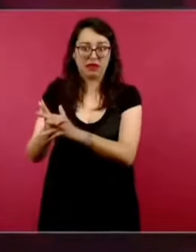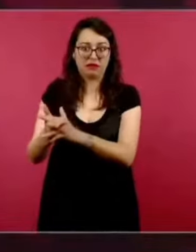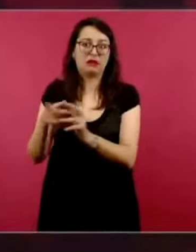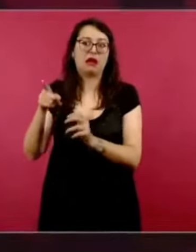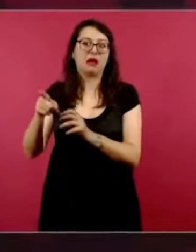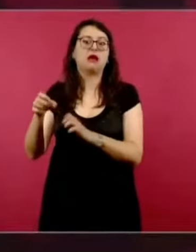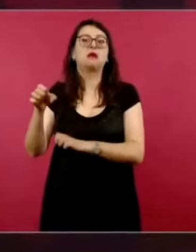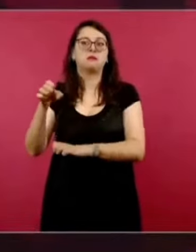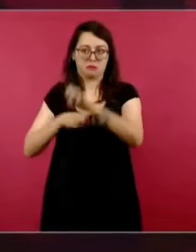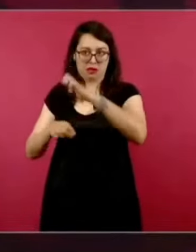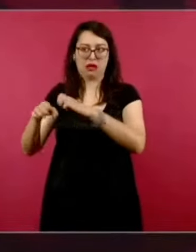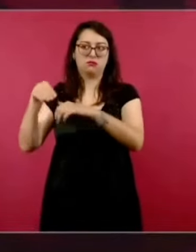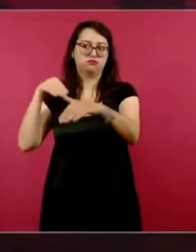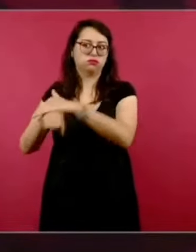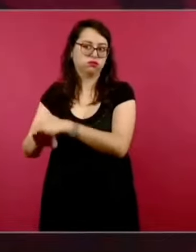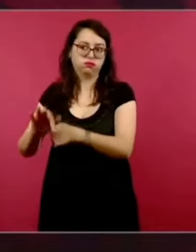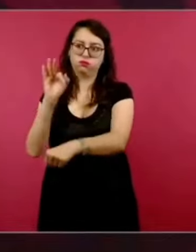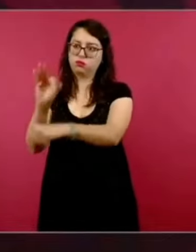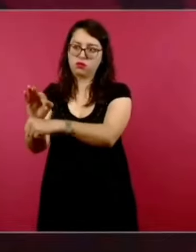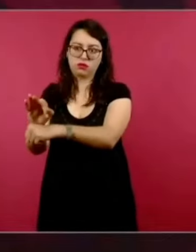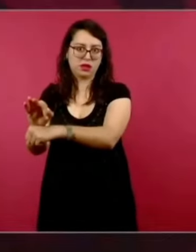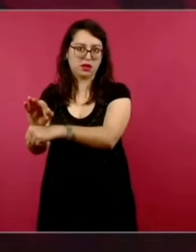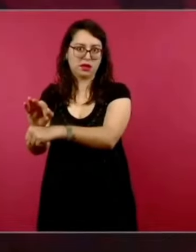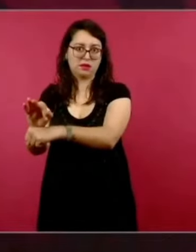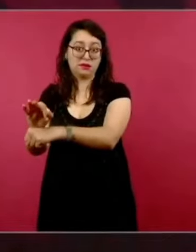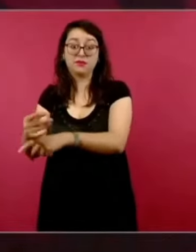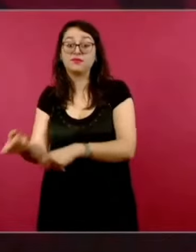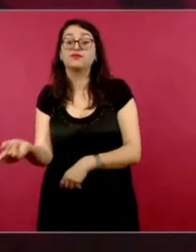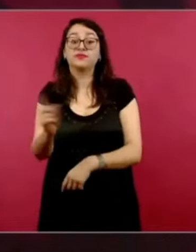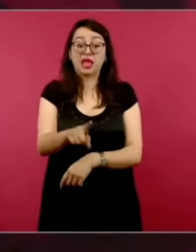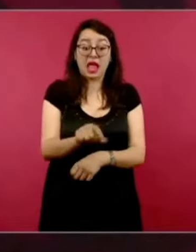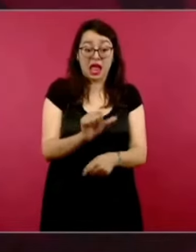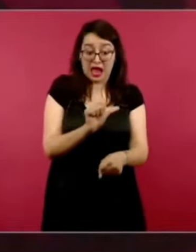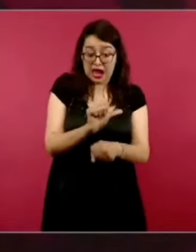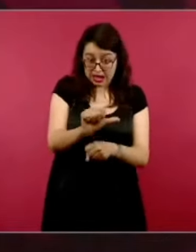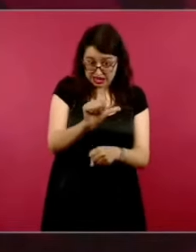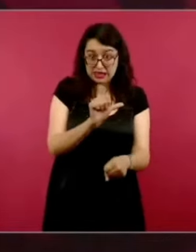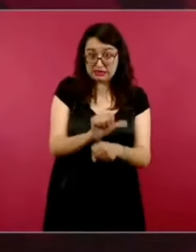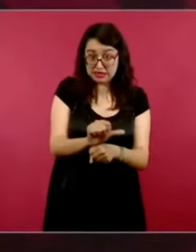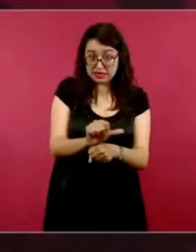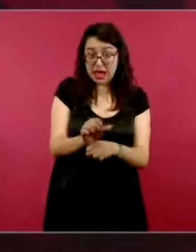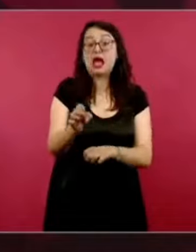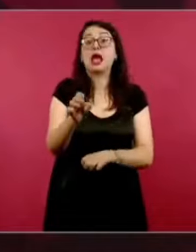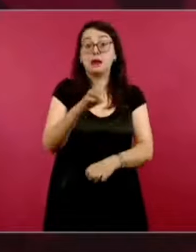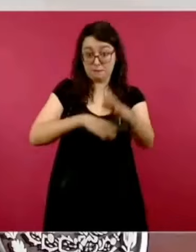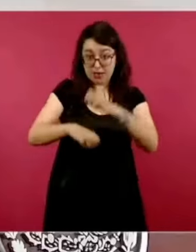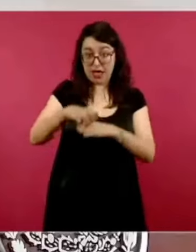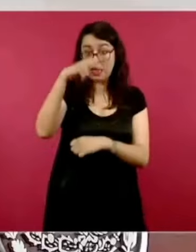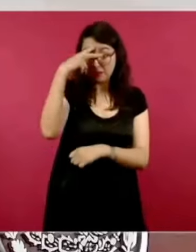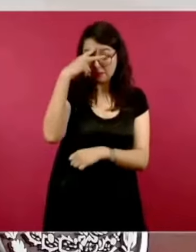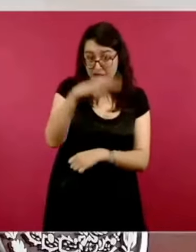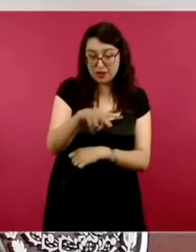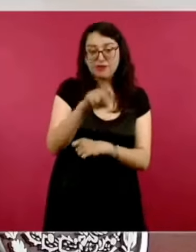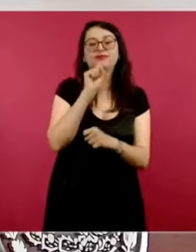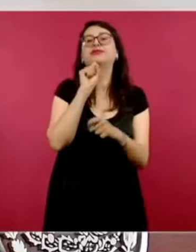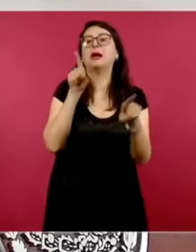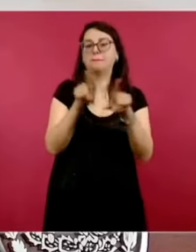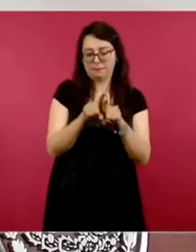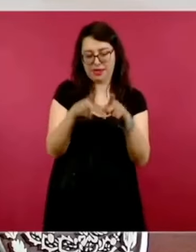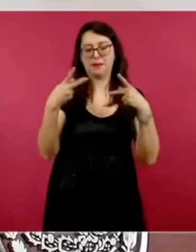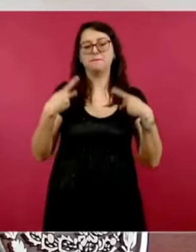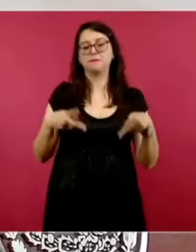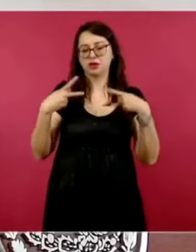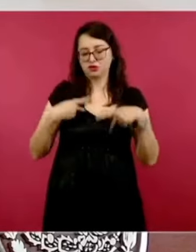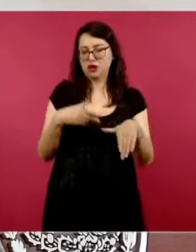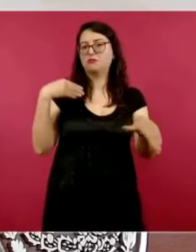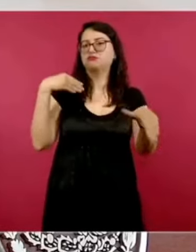de Argentina, de México en Argentina, también se protegió a